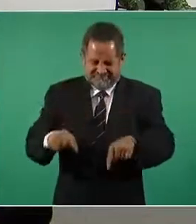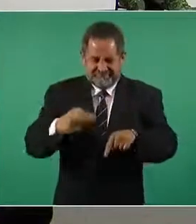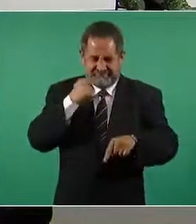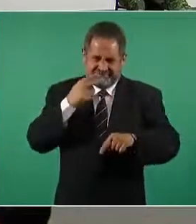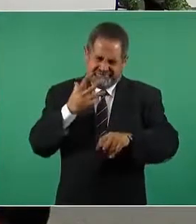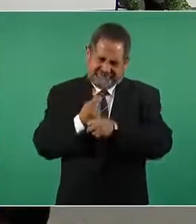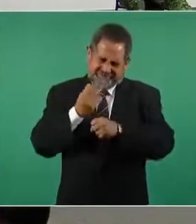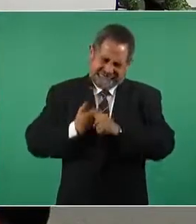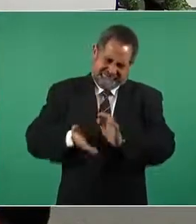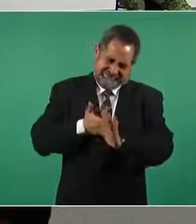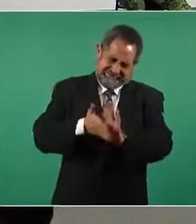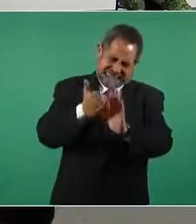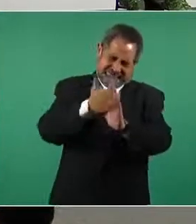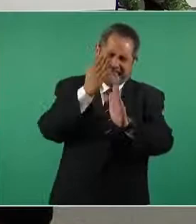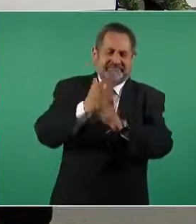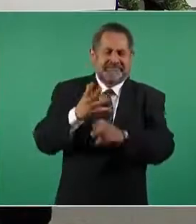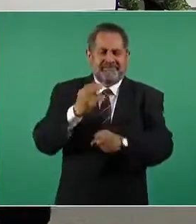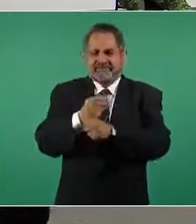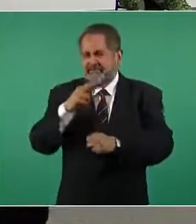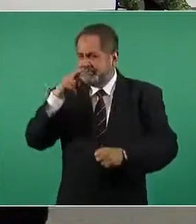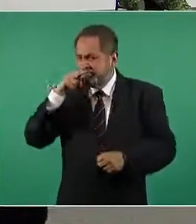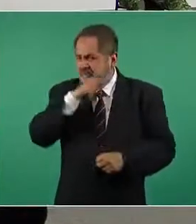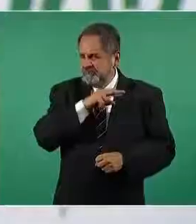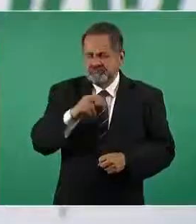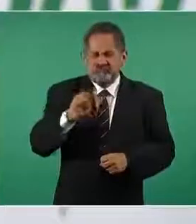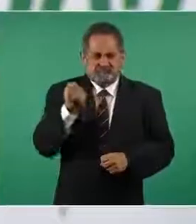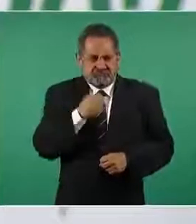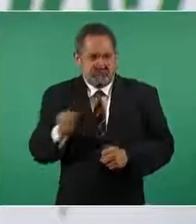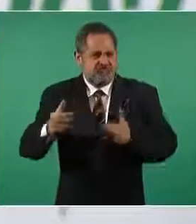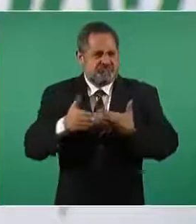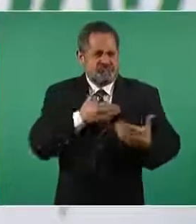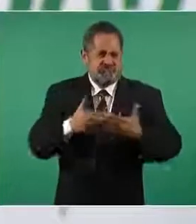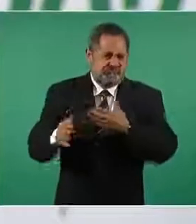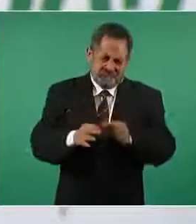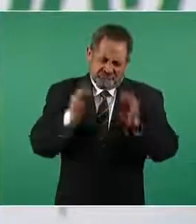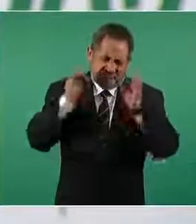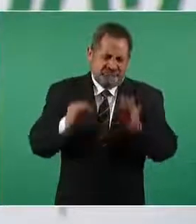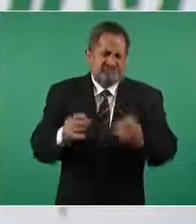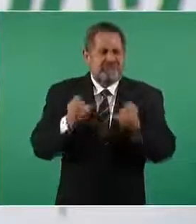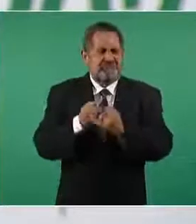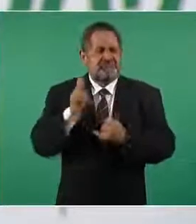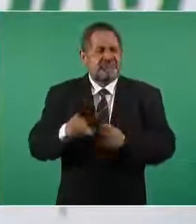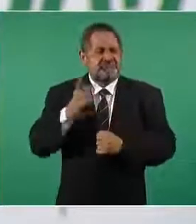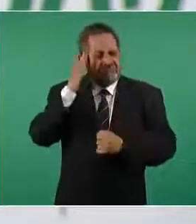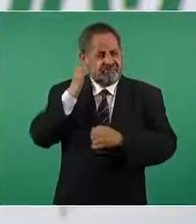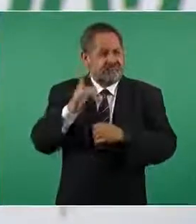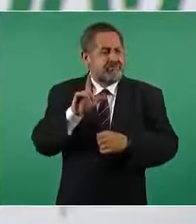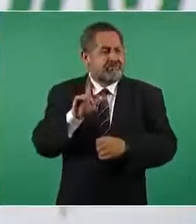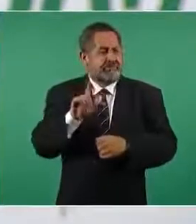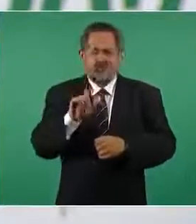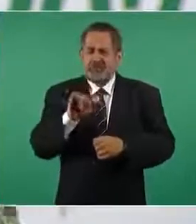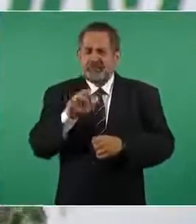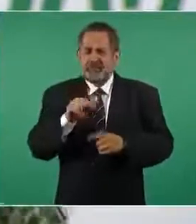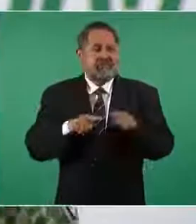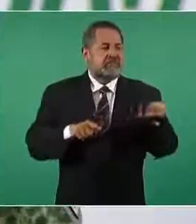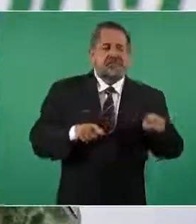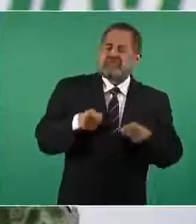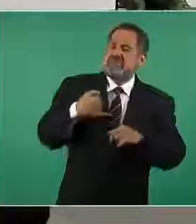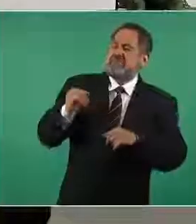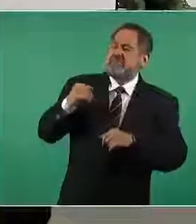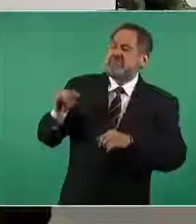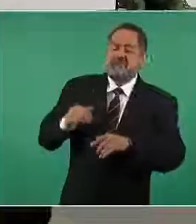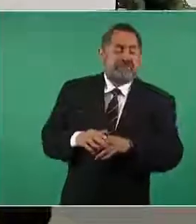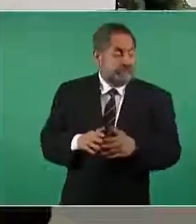aeropuerto tan rápido eficiente y con alta calidad como el de Santa Lucía que ha sido criticado y por no decir